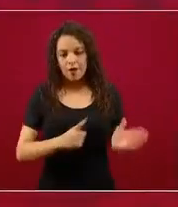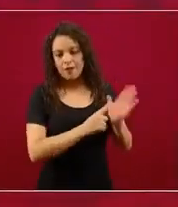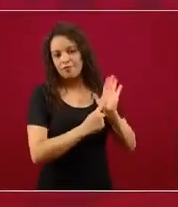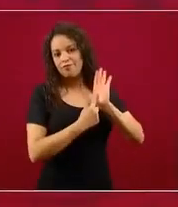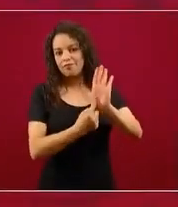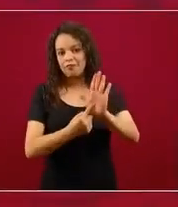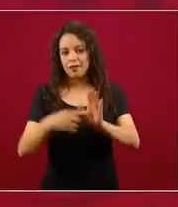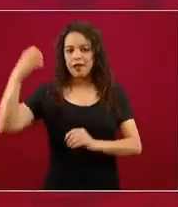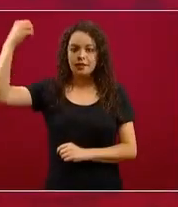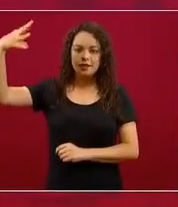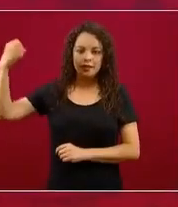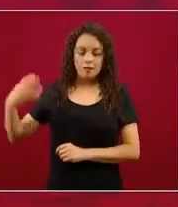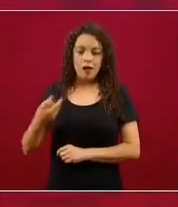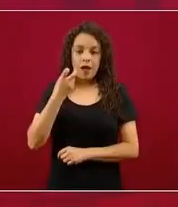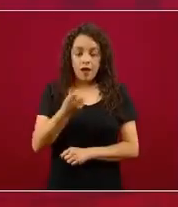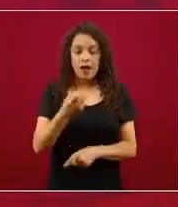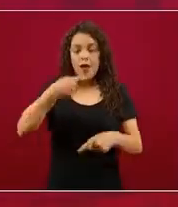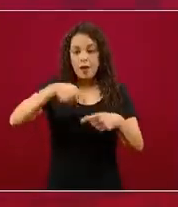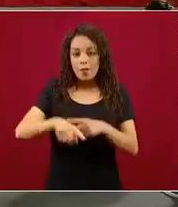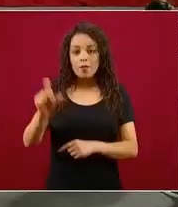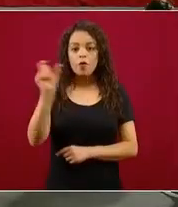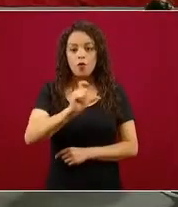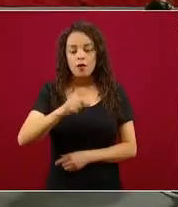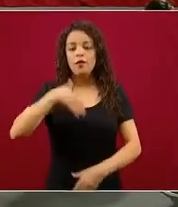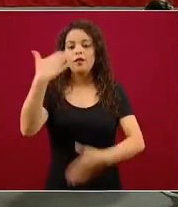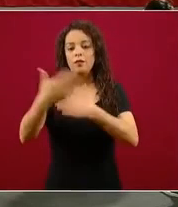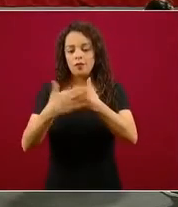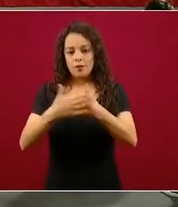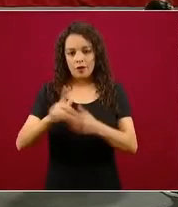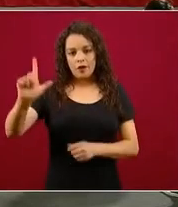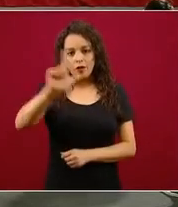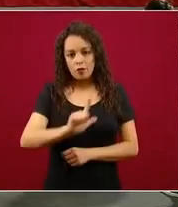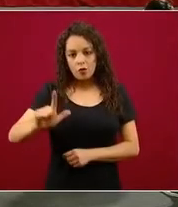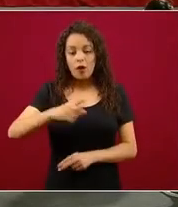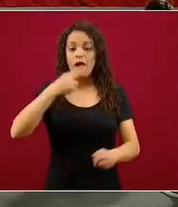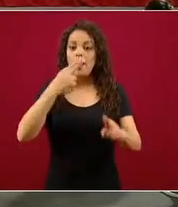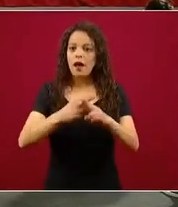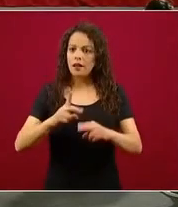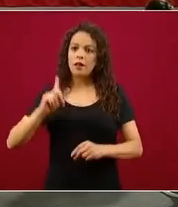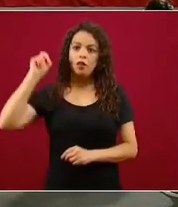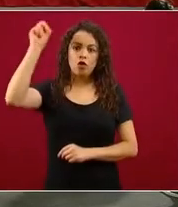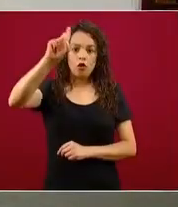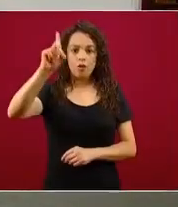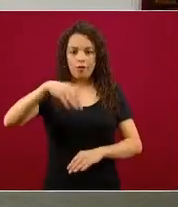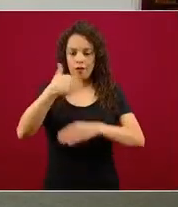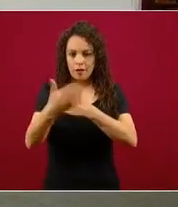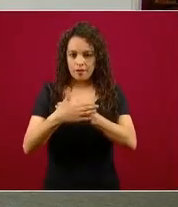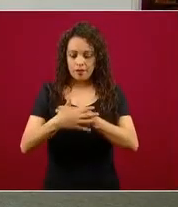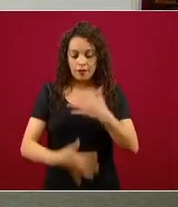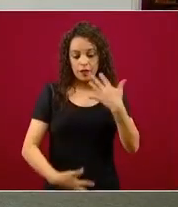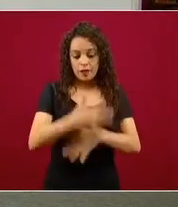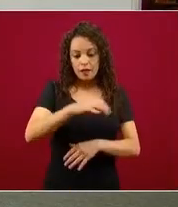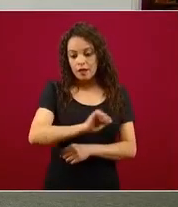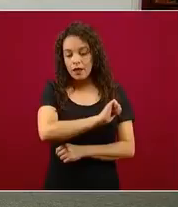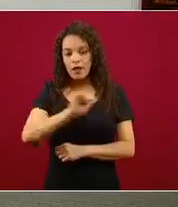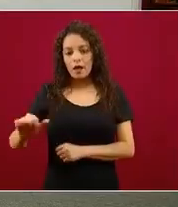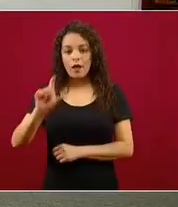y que será el que aplique a partir del próximo lunes y hasta el domingo próximo, del 15 al 22.